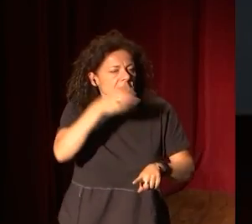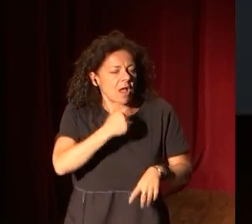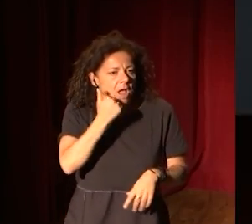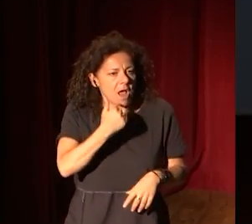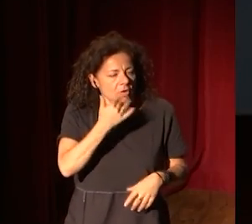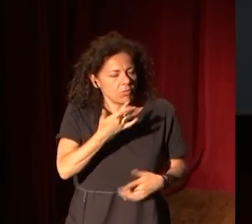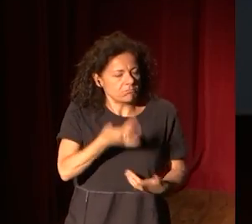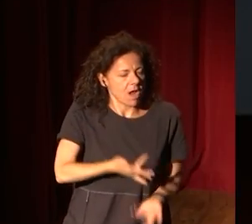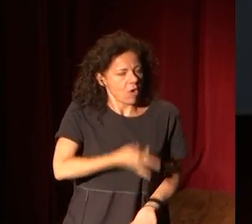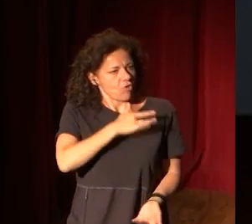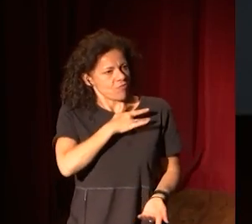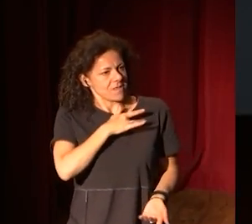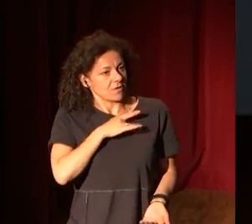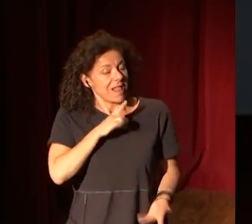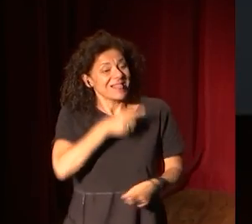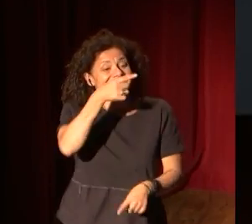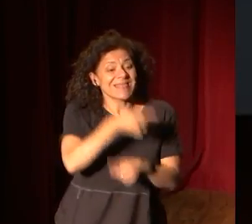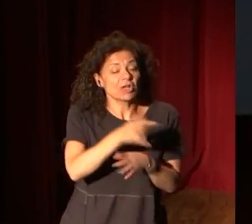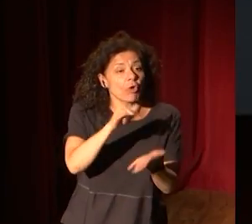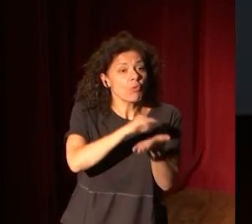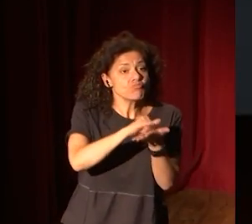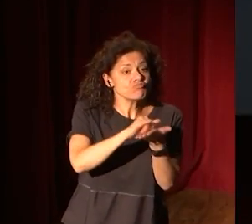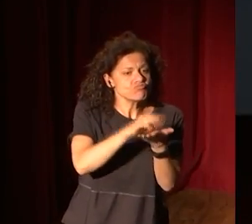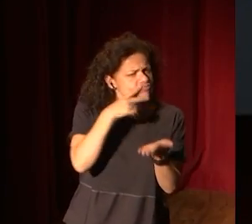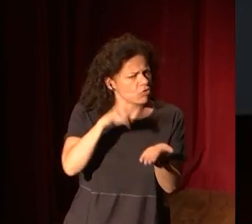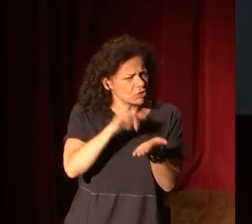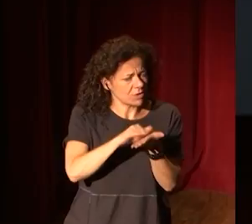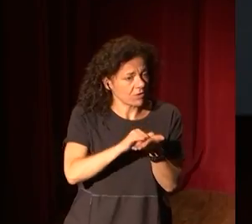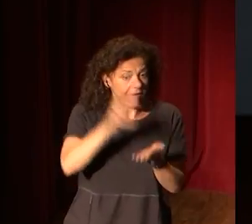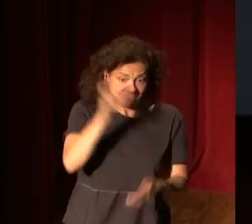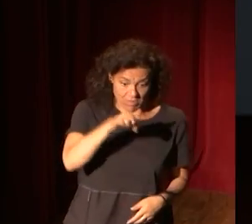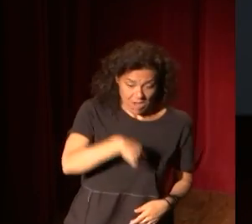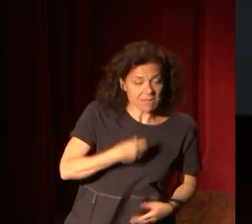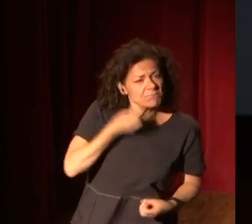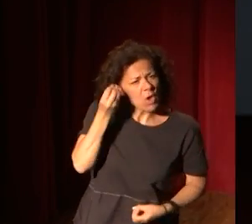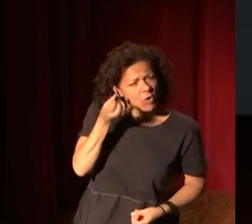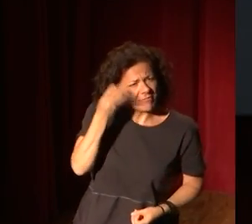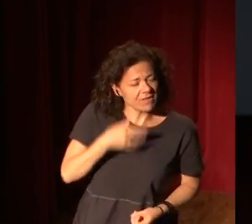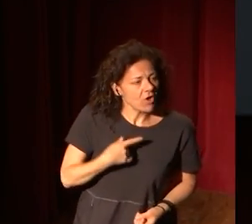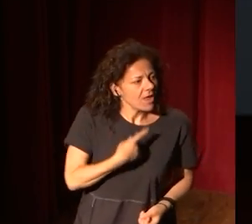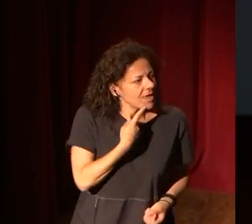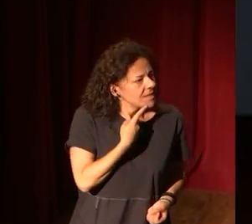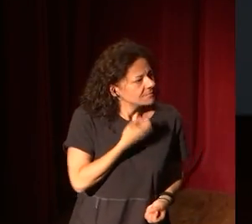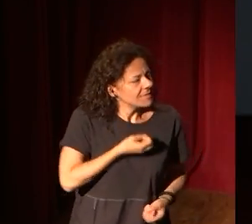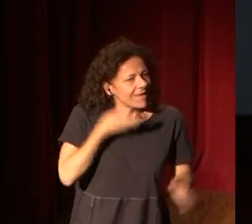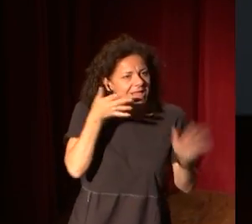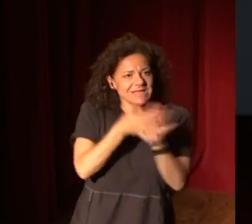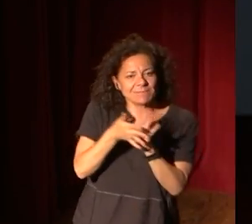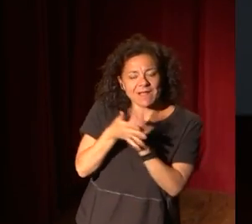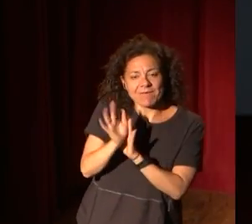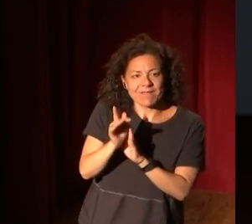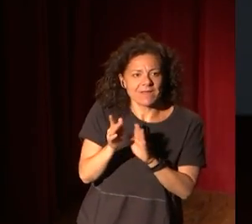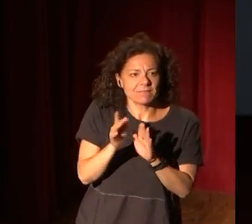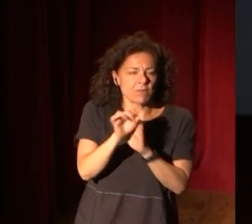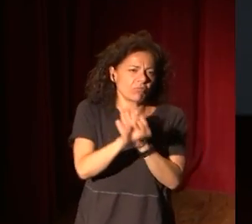durante tantos años, que iba, recuerdo una conferencia aquí que vino y va desprendiendo este rollo como, siento la